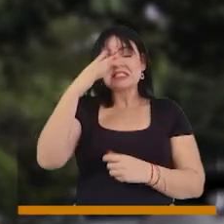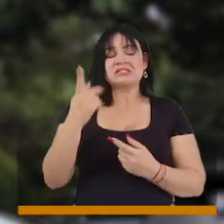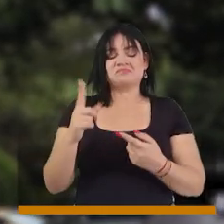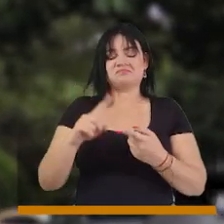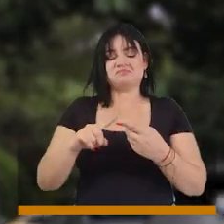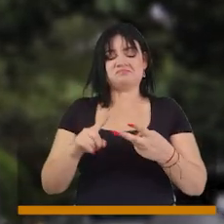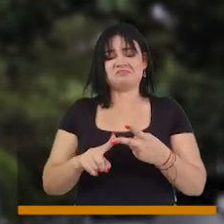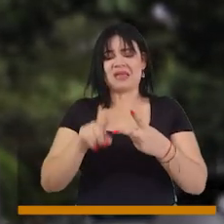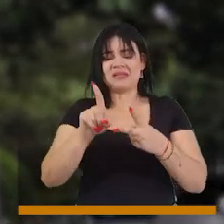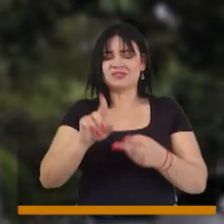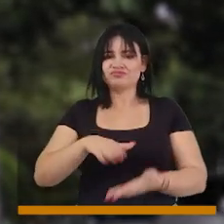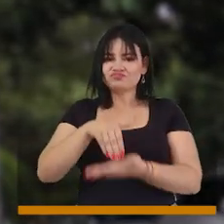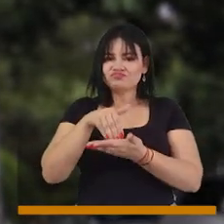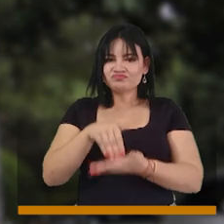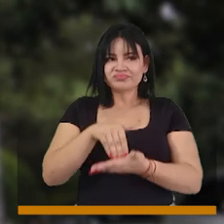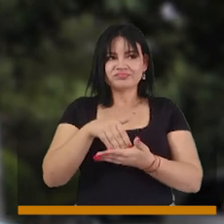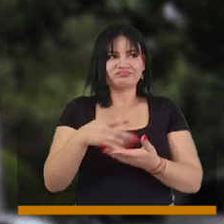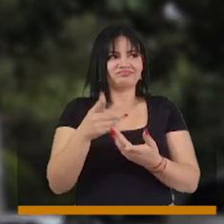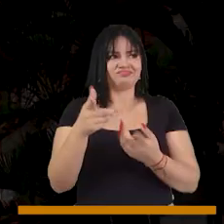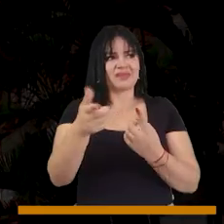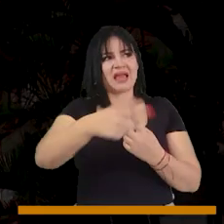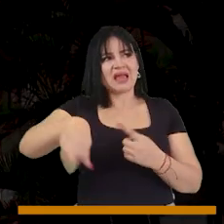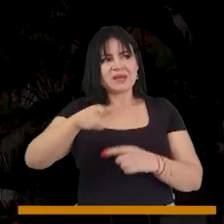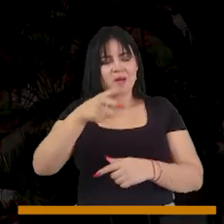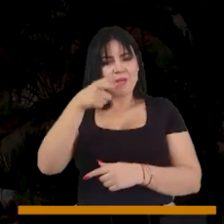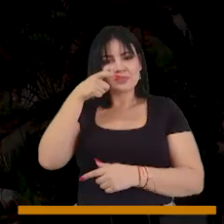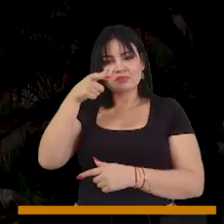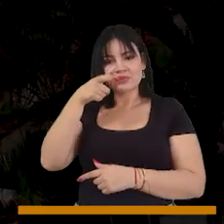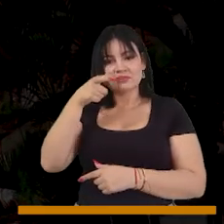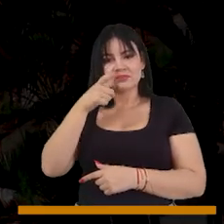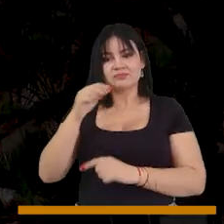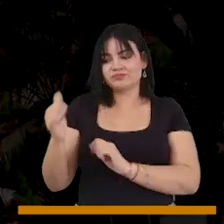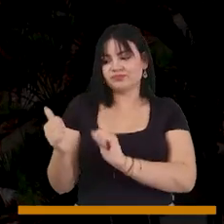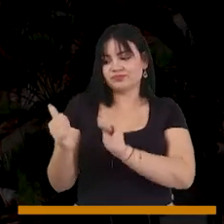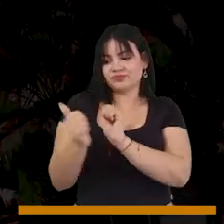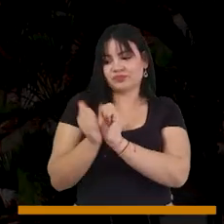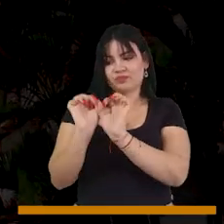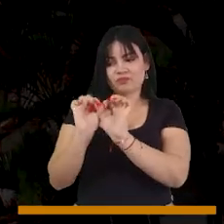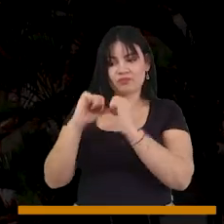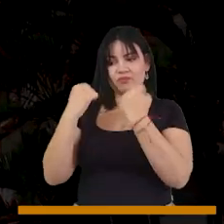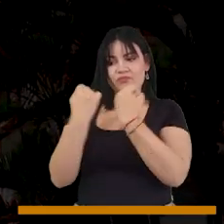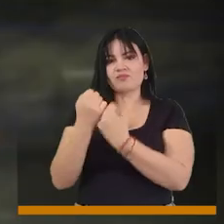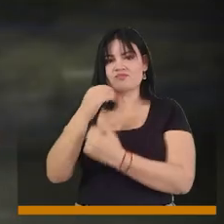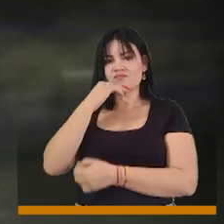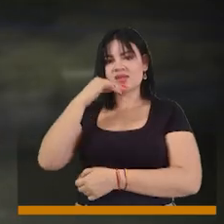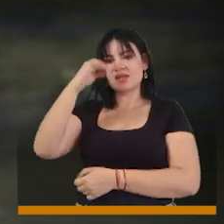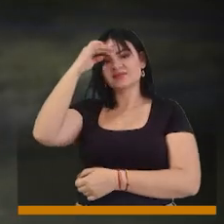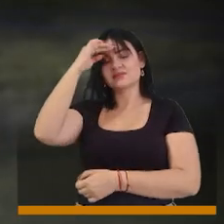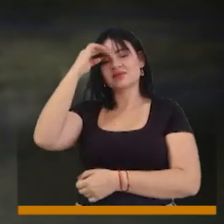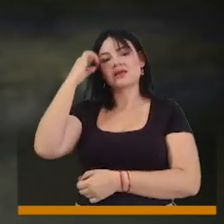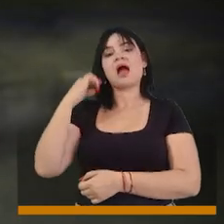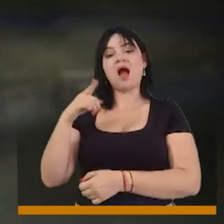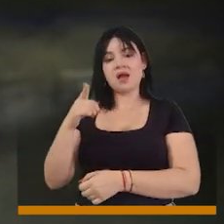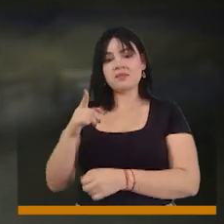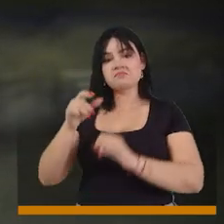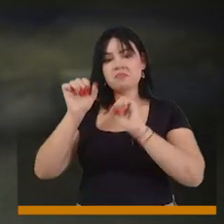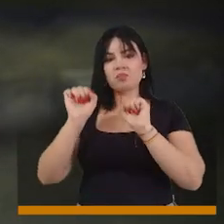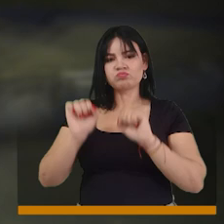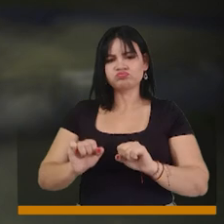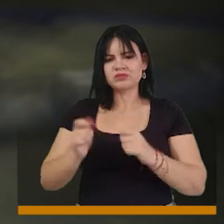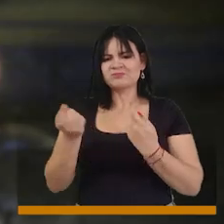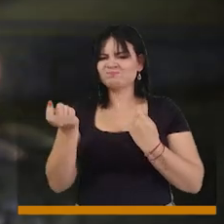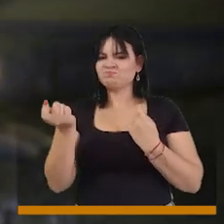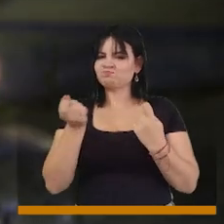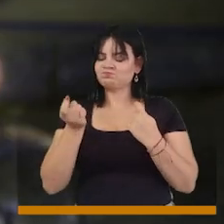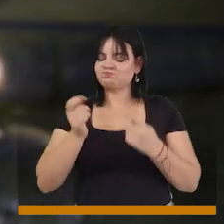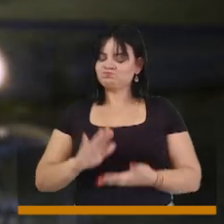municipio de Medellín, las fuerzas de seguridad y acompañados del Consejo de Medellín para que